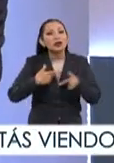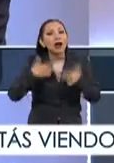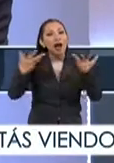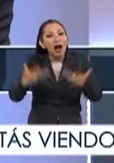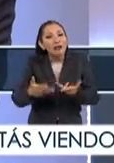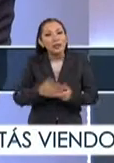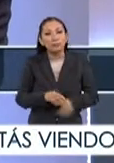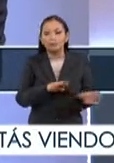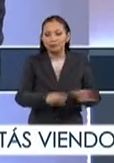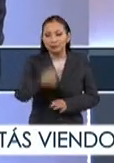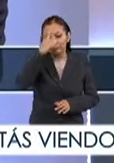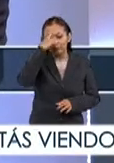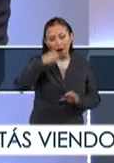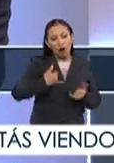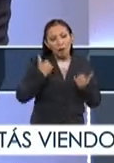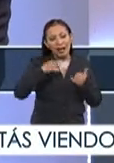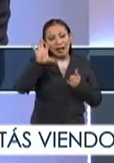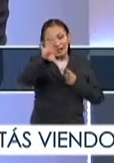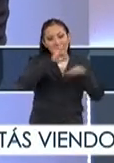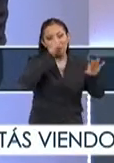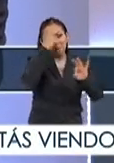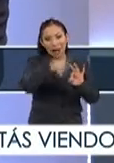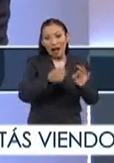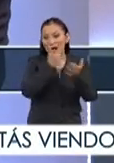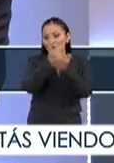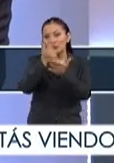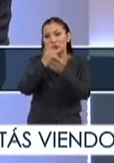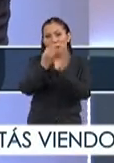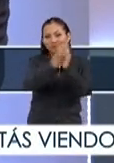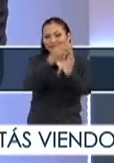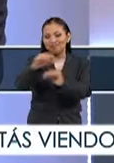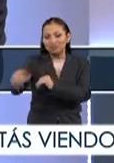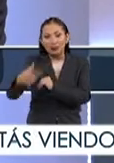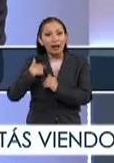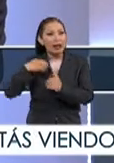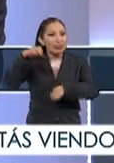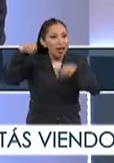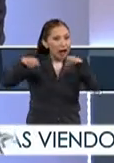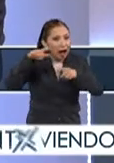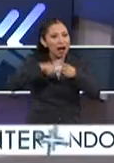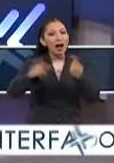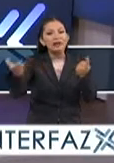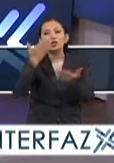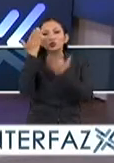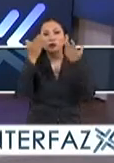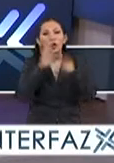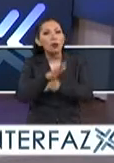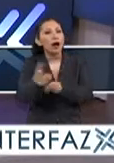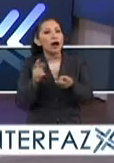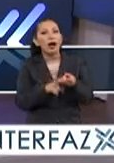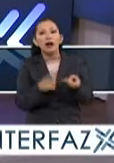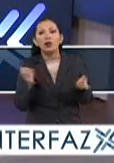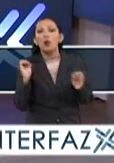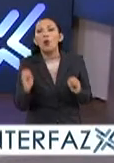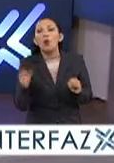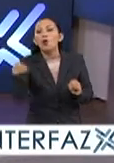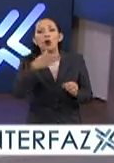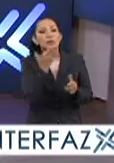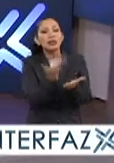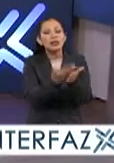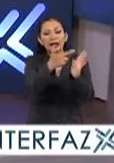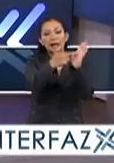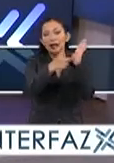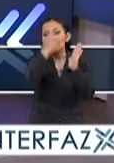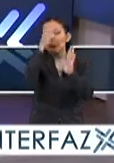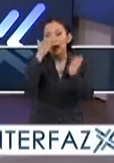sociedad. ¿Cuál es el perfil de estos jóvenes? ¿Tienen que tener alguna edad? ¿Tienen que tener alguna escolaridad? ¿O qué es lo que solicitan ustedes